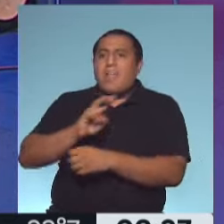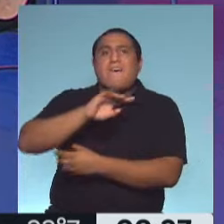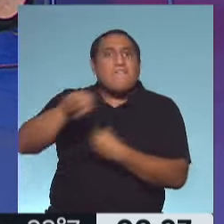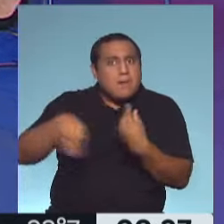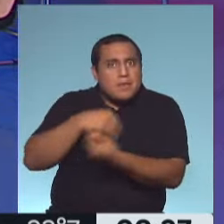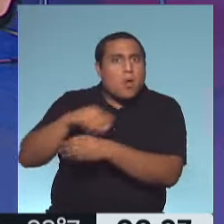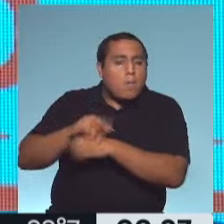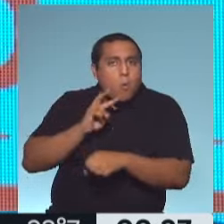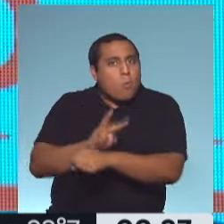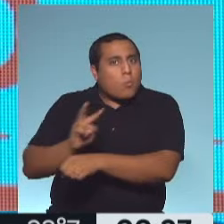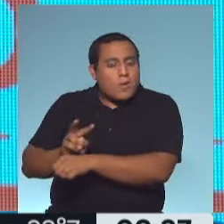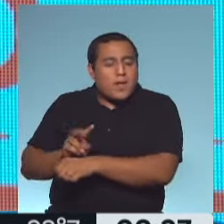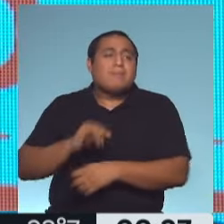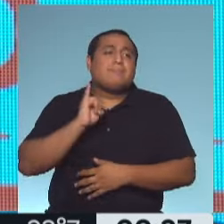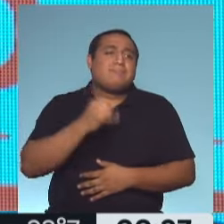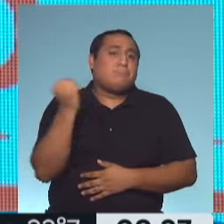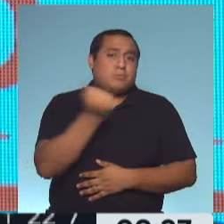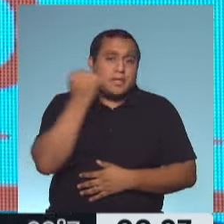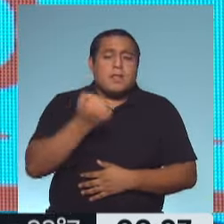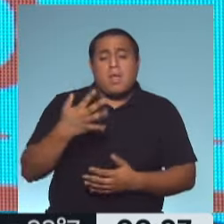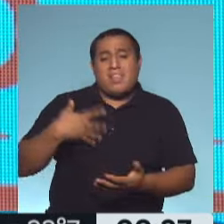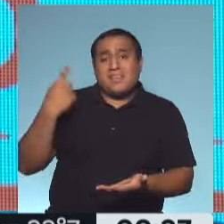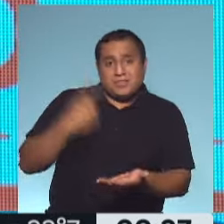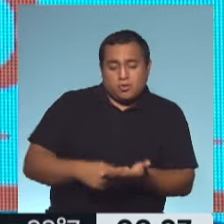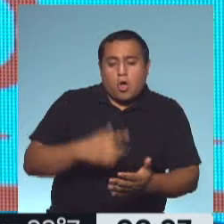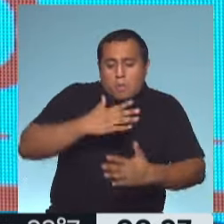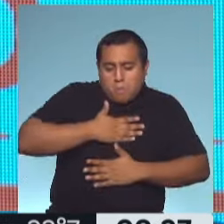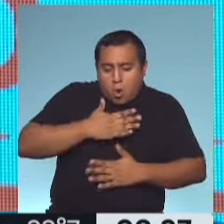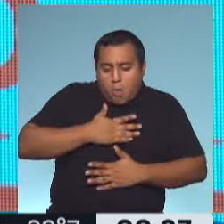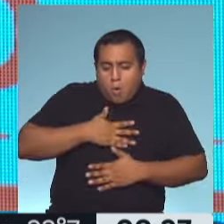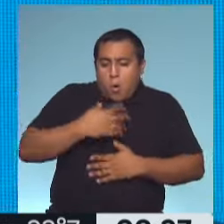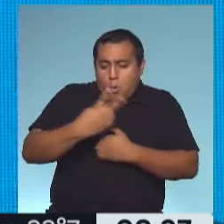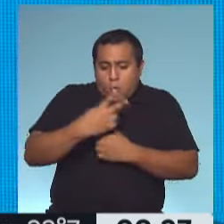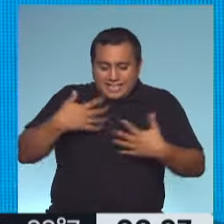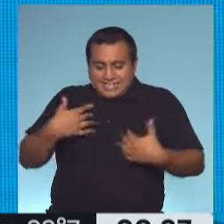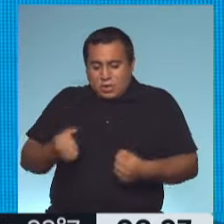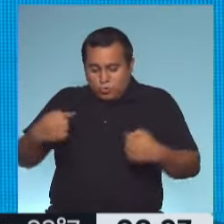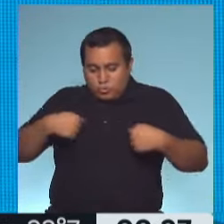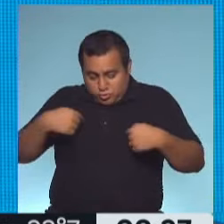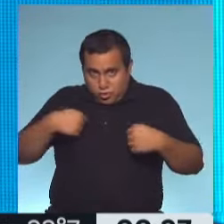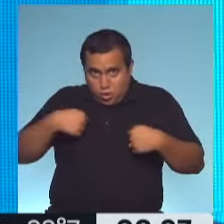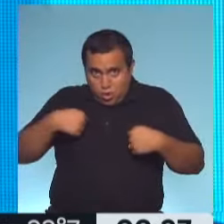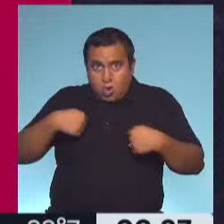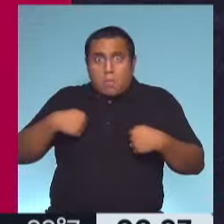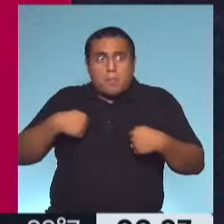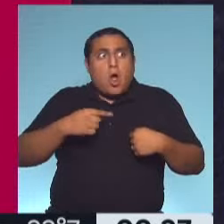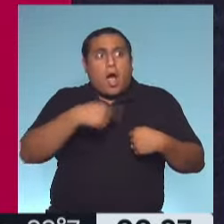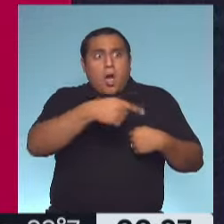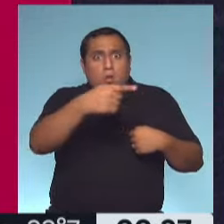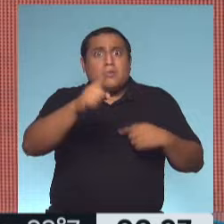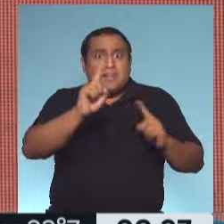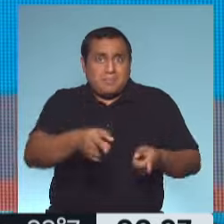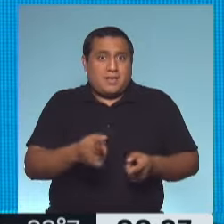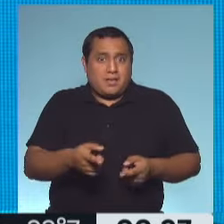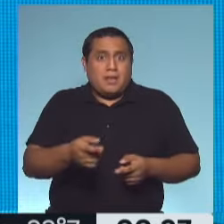Fundamental. Fundamental. Porque también es eso. Más allá de la decisión que tomo sobre mi vida, sobre mi salud, hay decisiones que impactan en el de al lado. Esta cosa